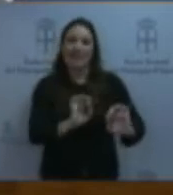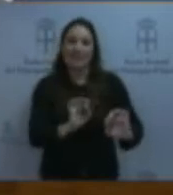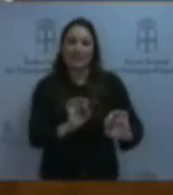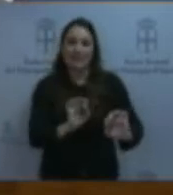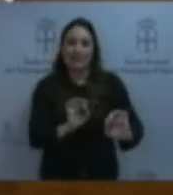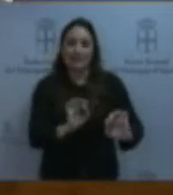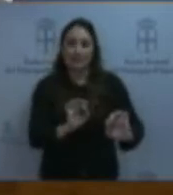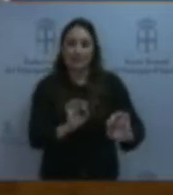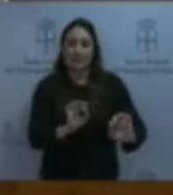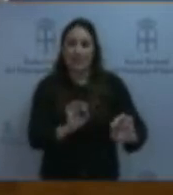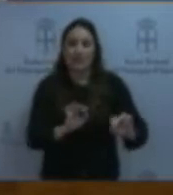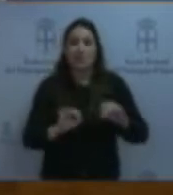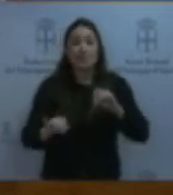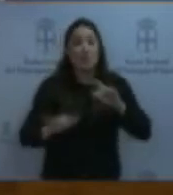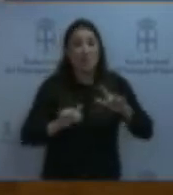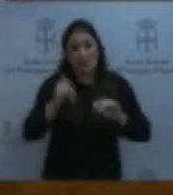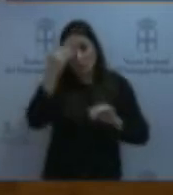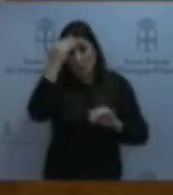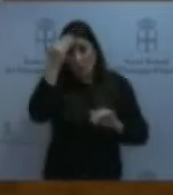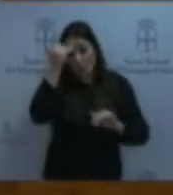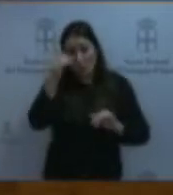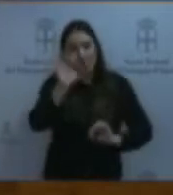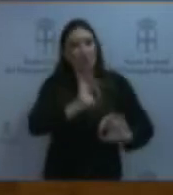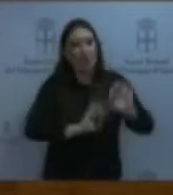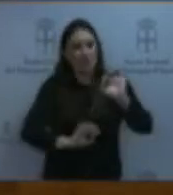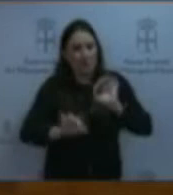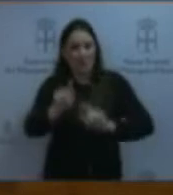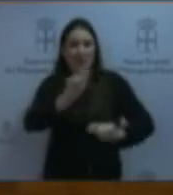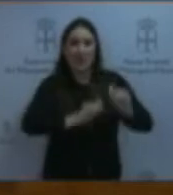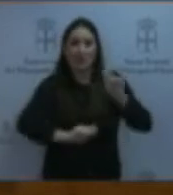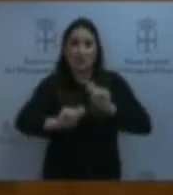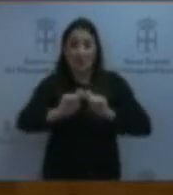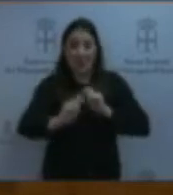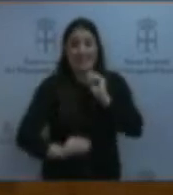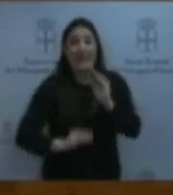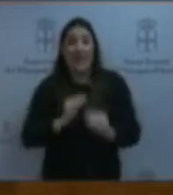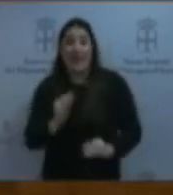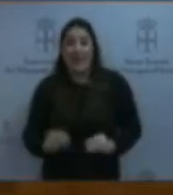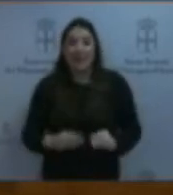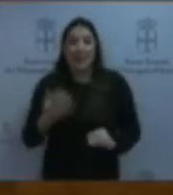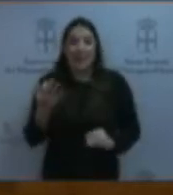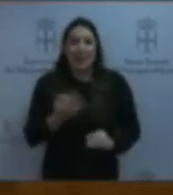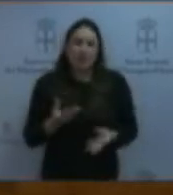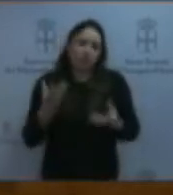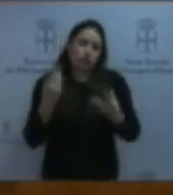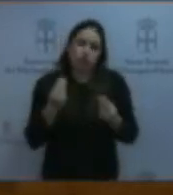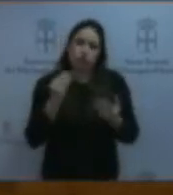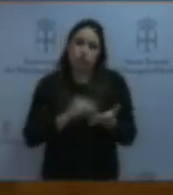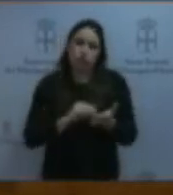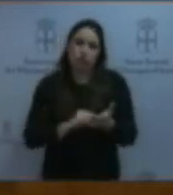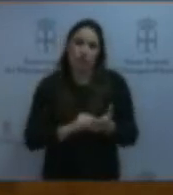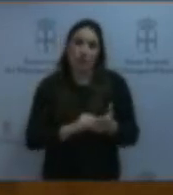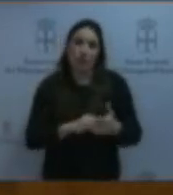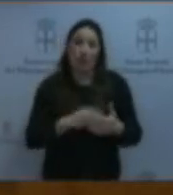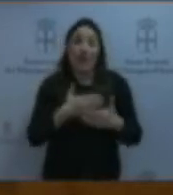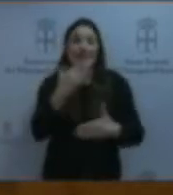Solo el movimiento memorialista, organizaciones y asociaciones han hecho posible en numerosas ocasiones romper estos muros